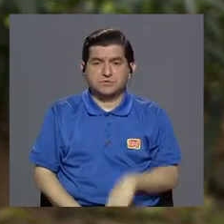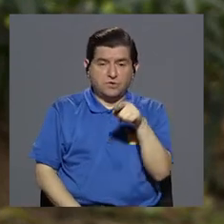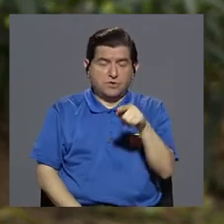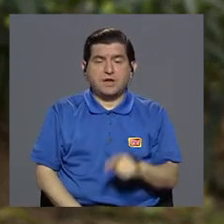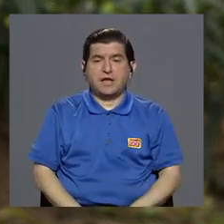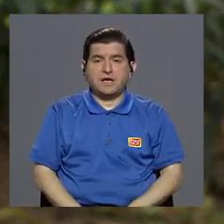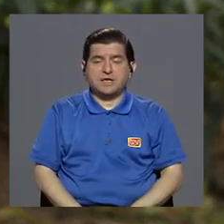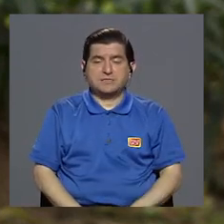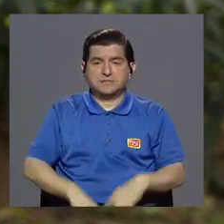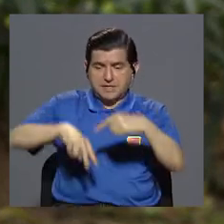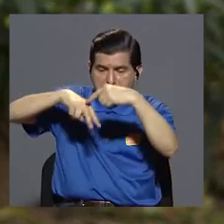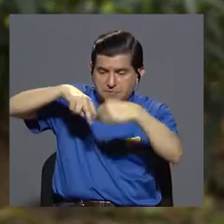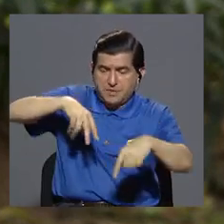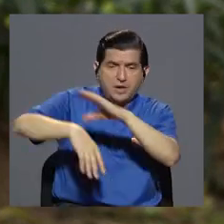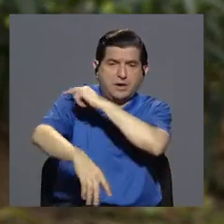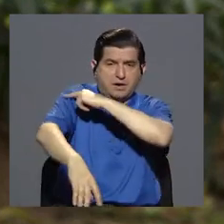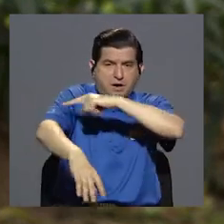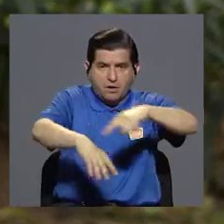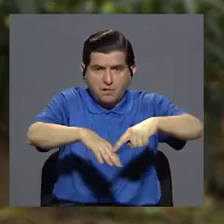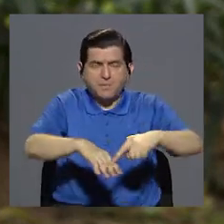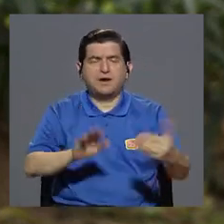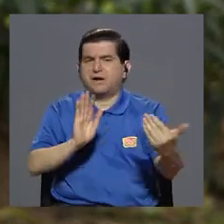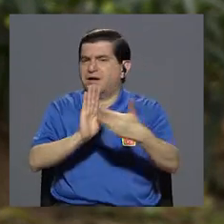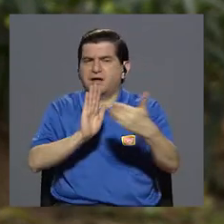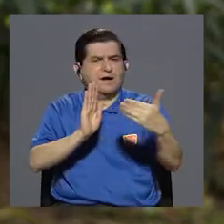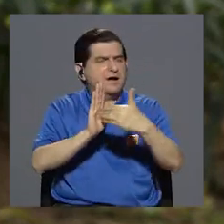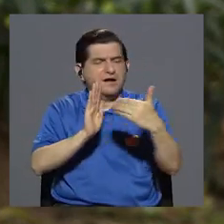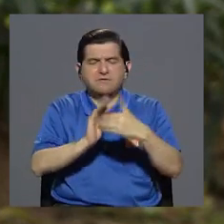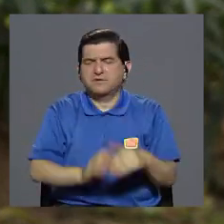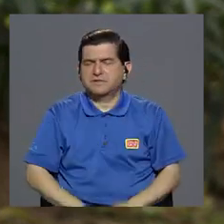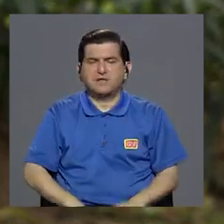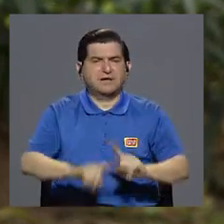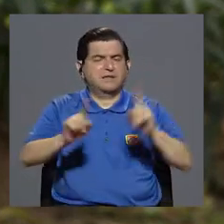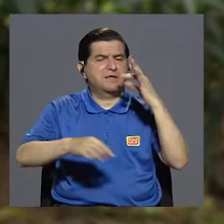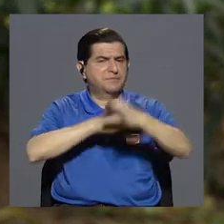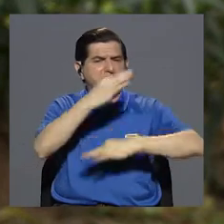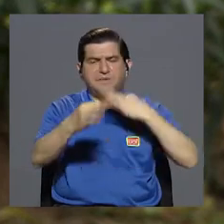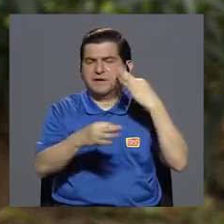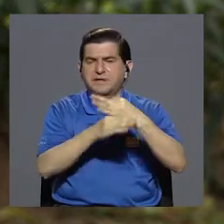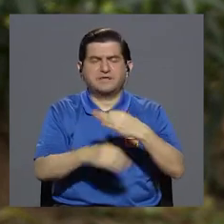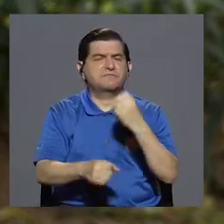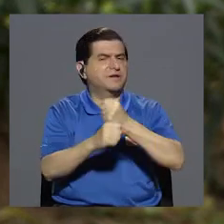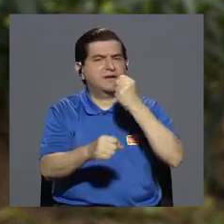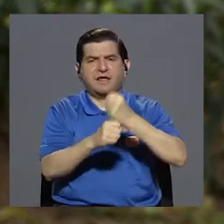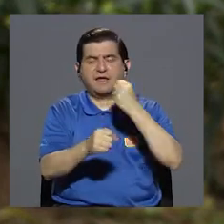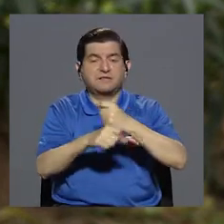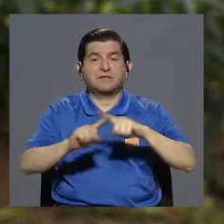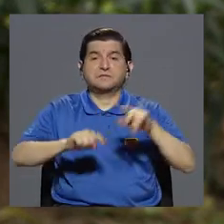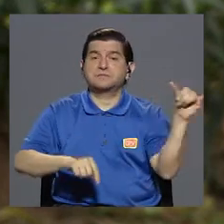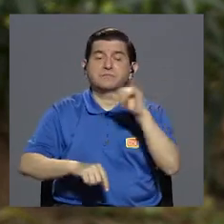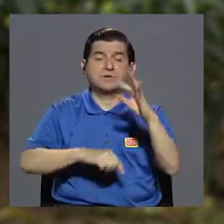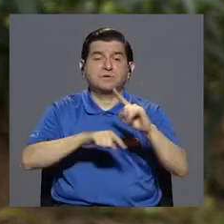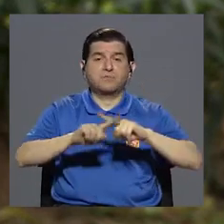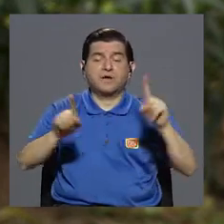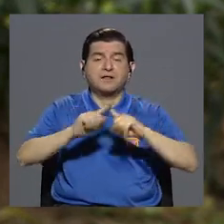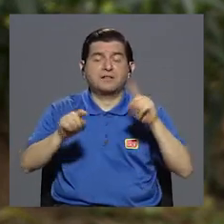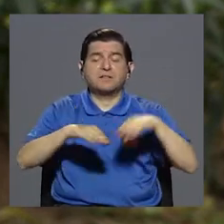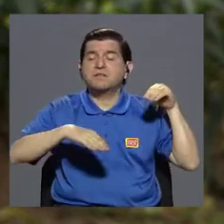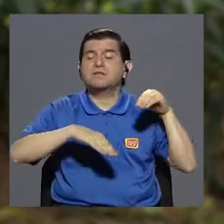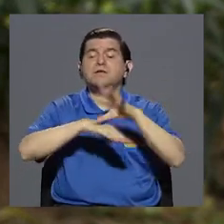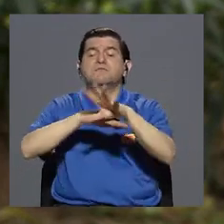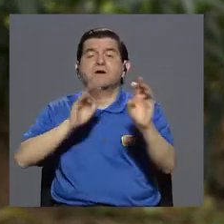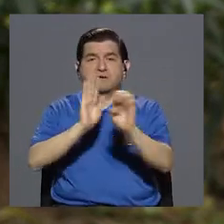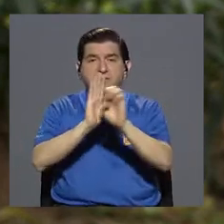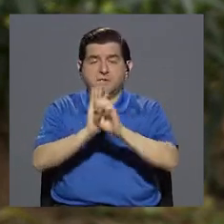extremidad, digamos, queda afectada para hacer diferentes tipos de trabajo. Pero también hay otro tipo de